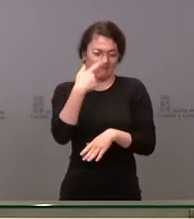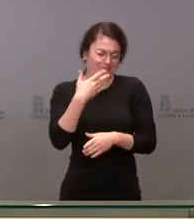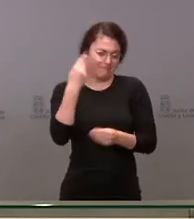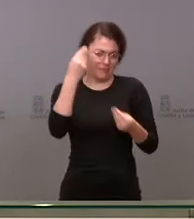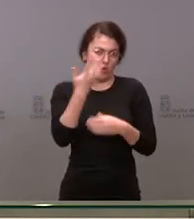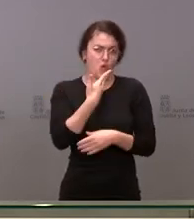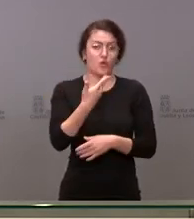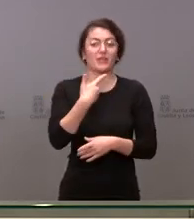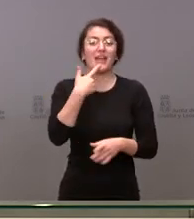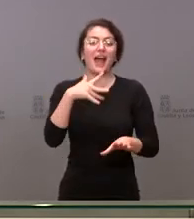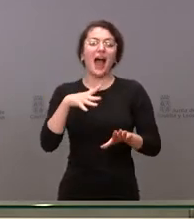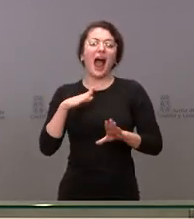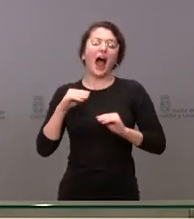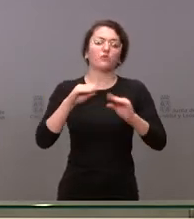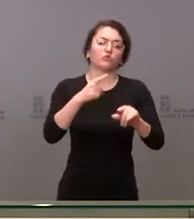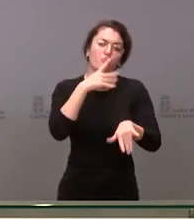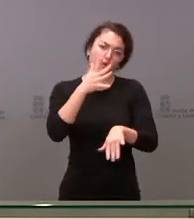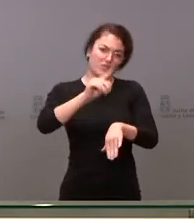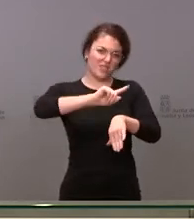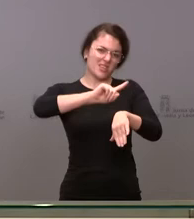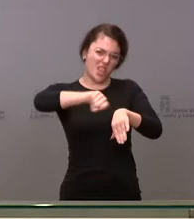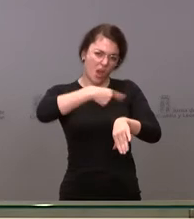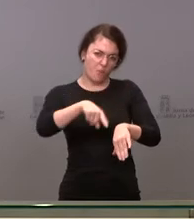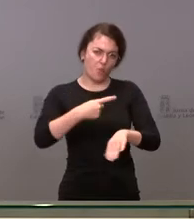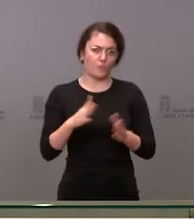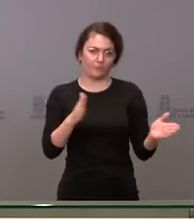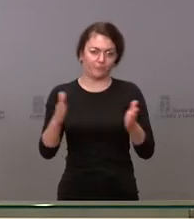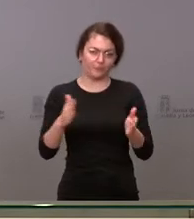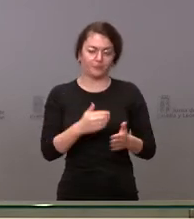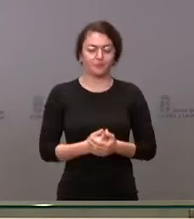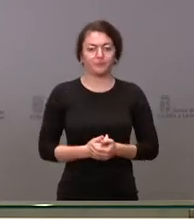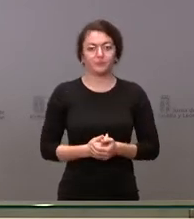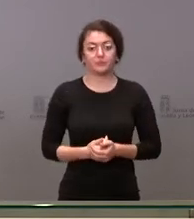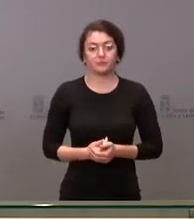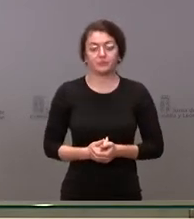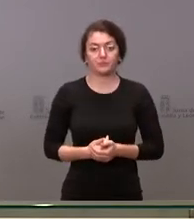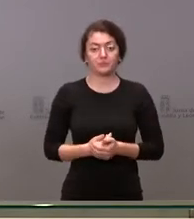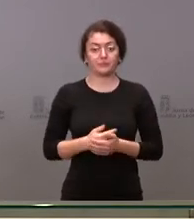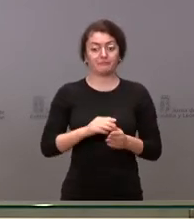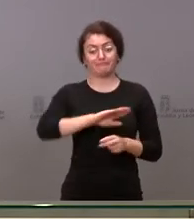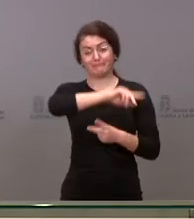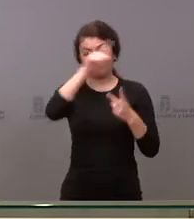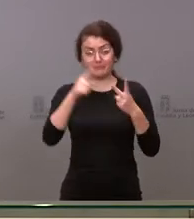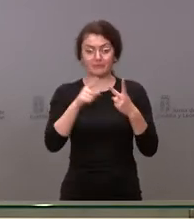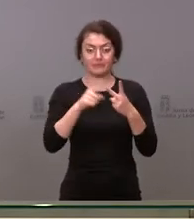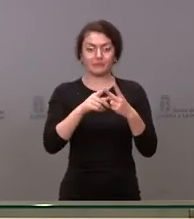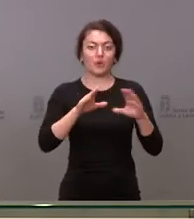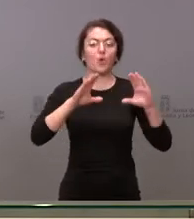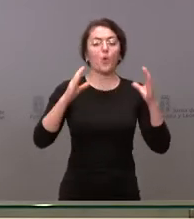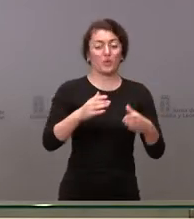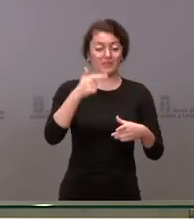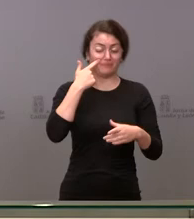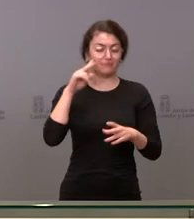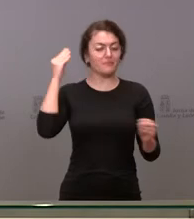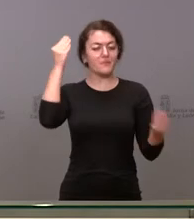abuso de temporalidad. Y, por otra parte, ¿contempla la Junta un escenario complicado a estas Navidades?